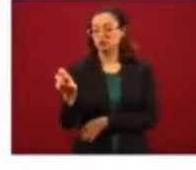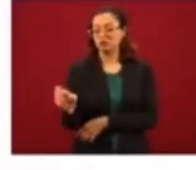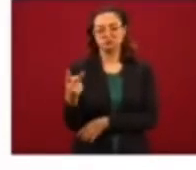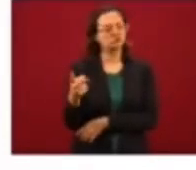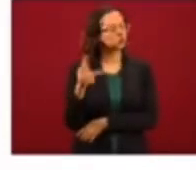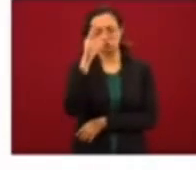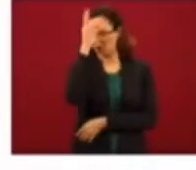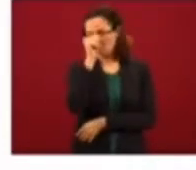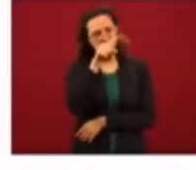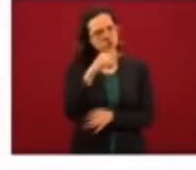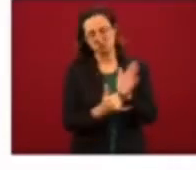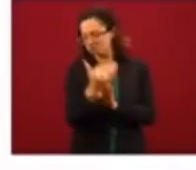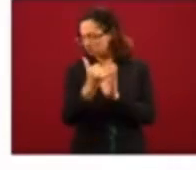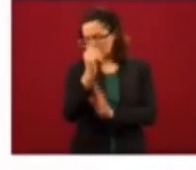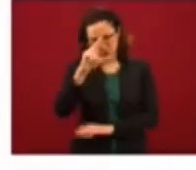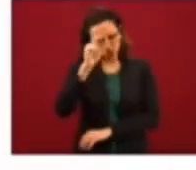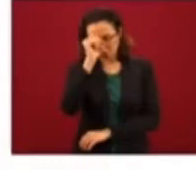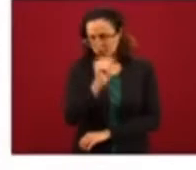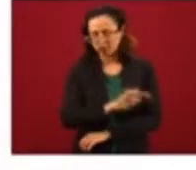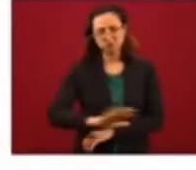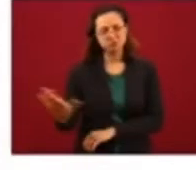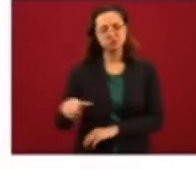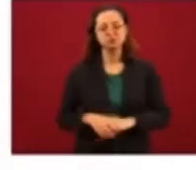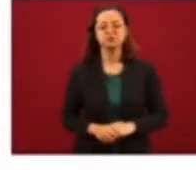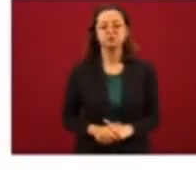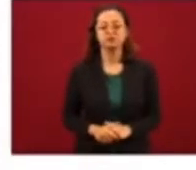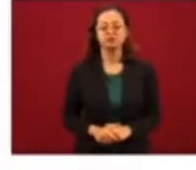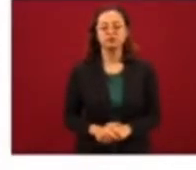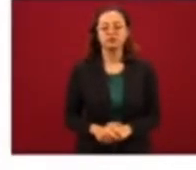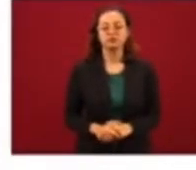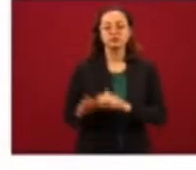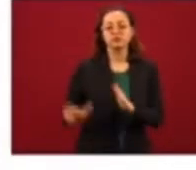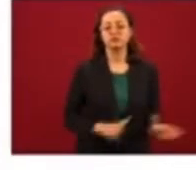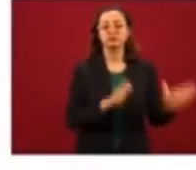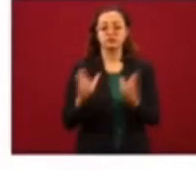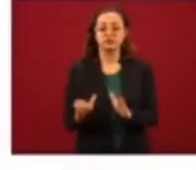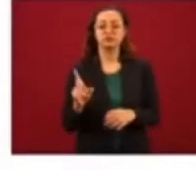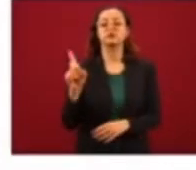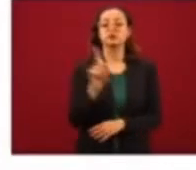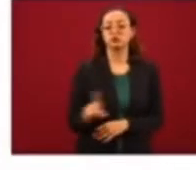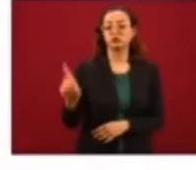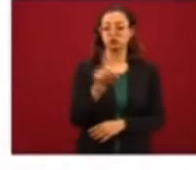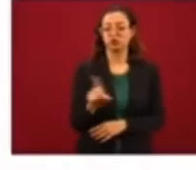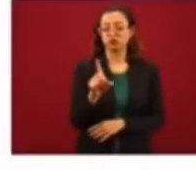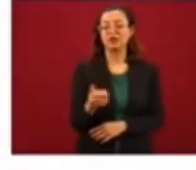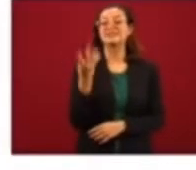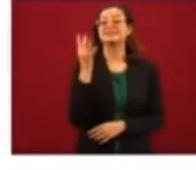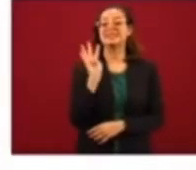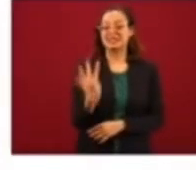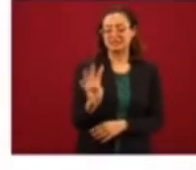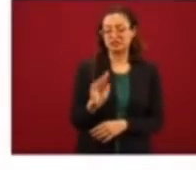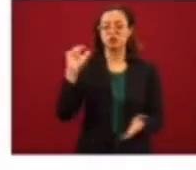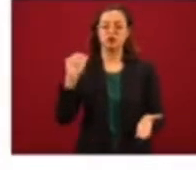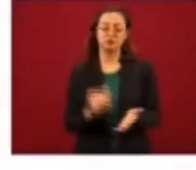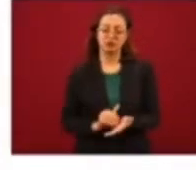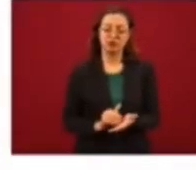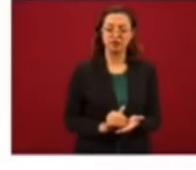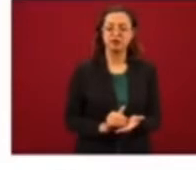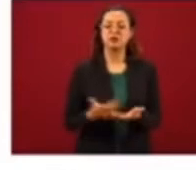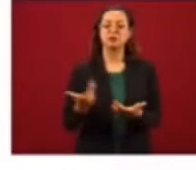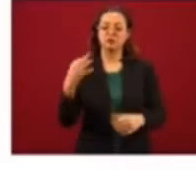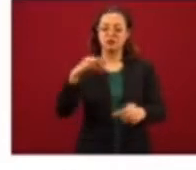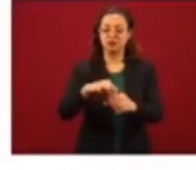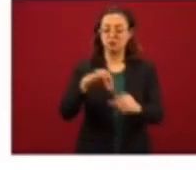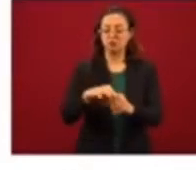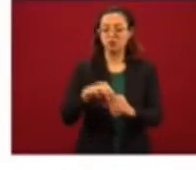no estaba de acuerdo en que se termine de construir esta planta. El día domingo fueron 19 mil 686 votos,